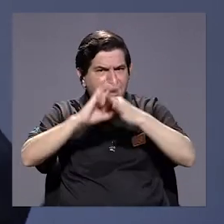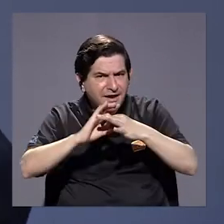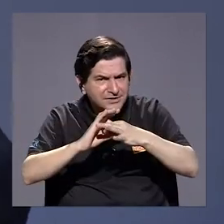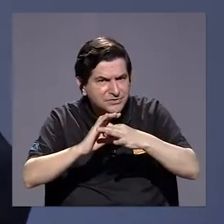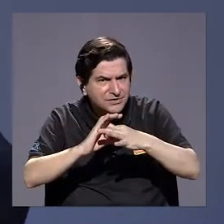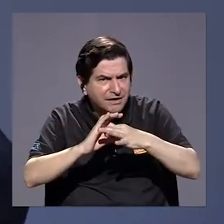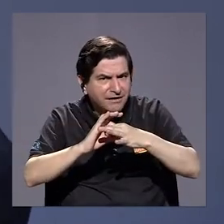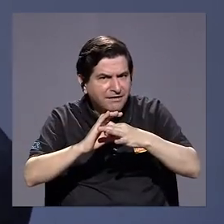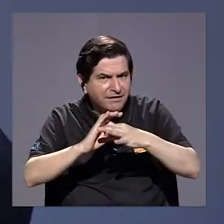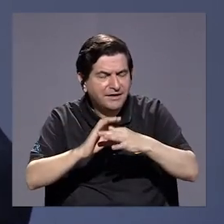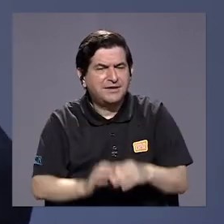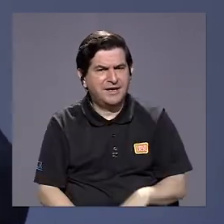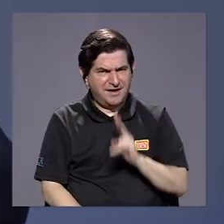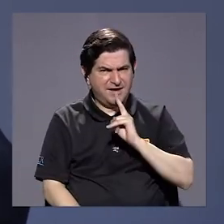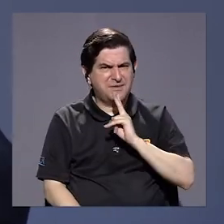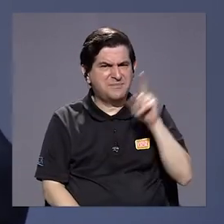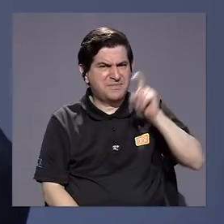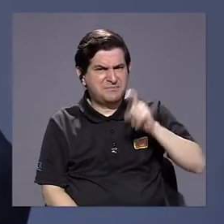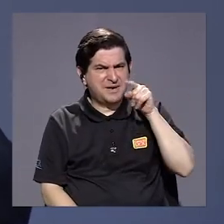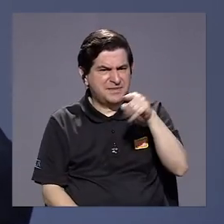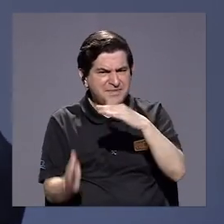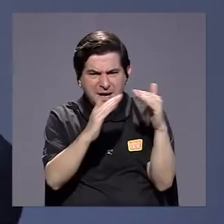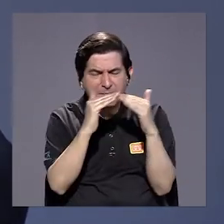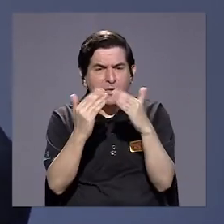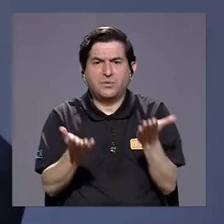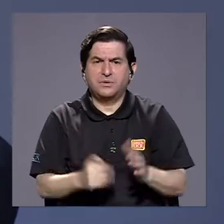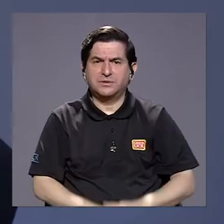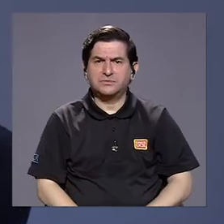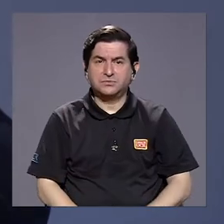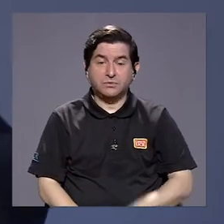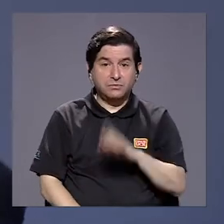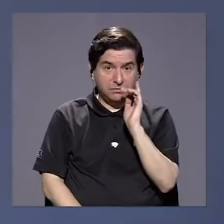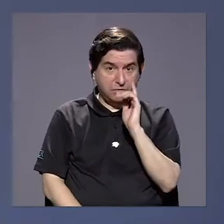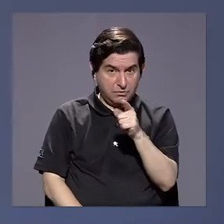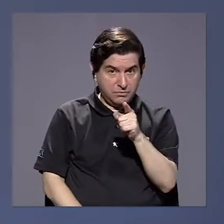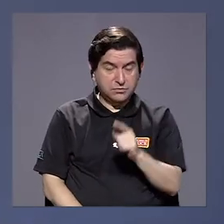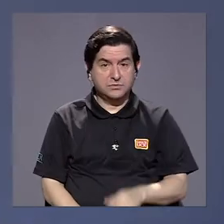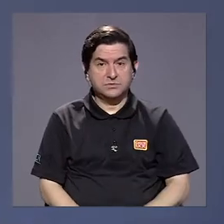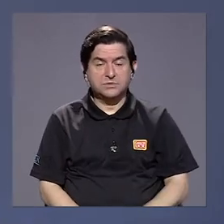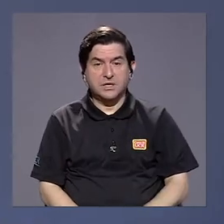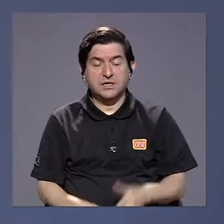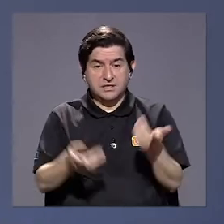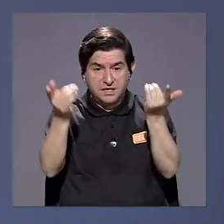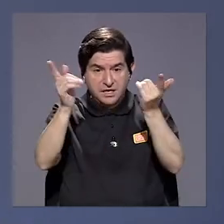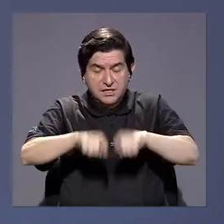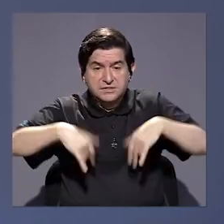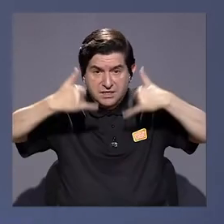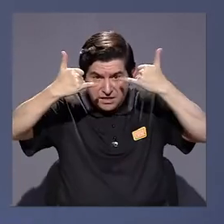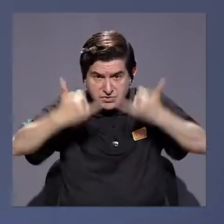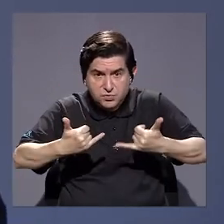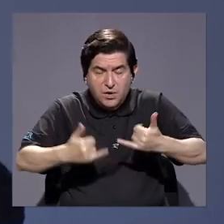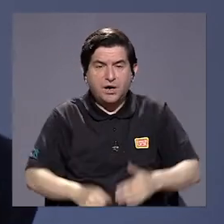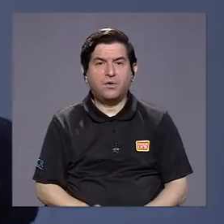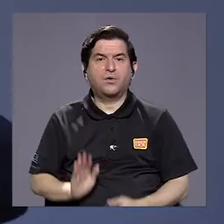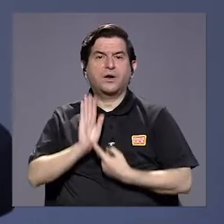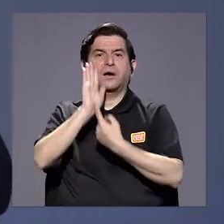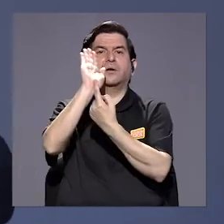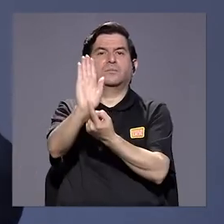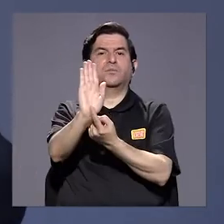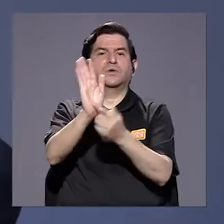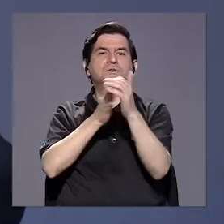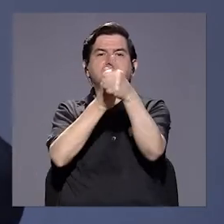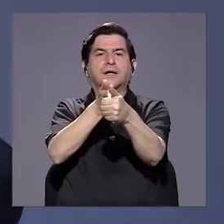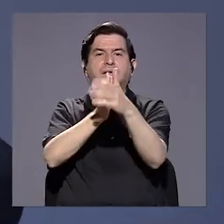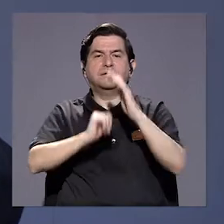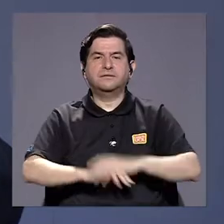a tono, color, de lo que verdaderamente necesita esa población, que al final usted es quien hoy por hoy da el